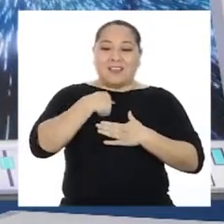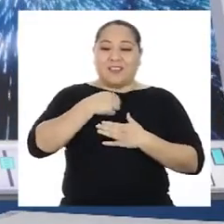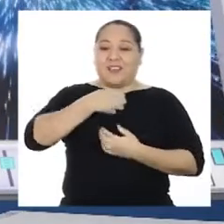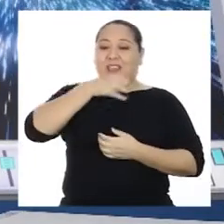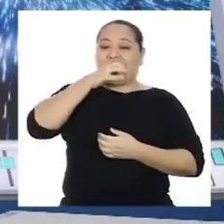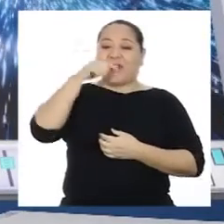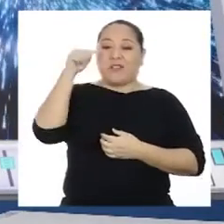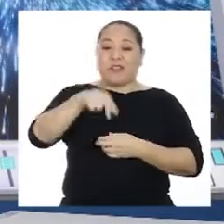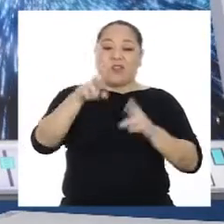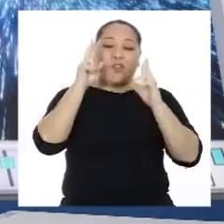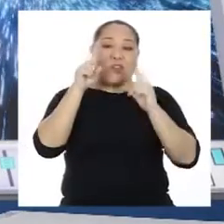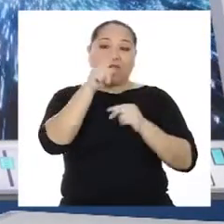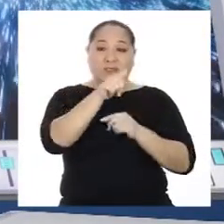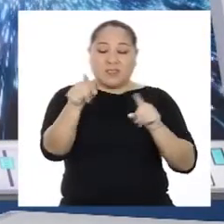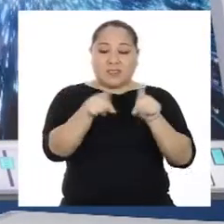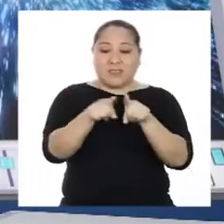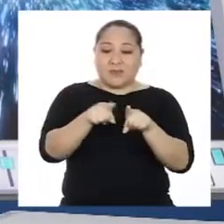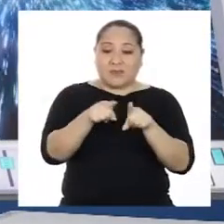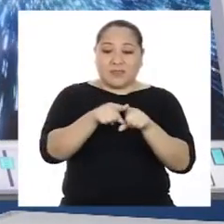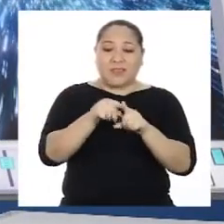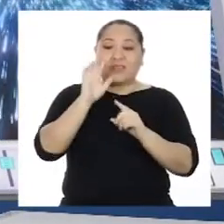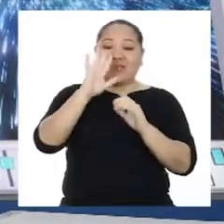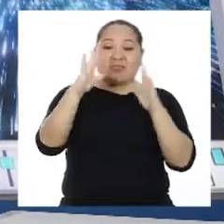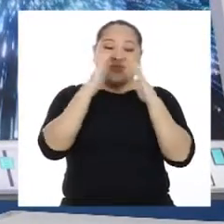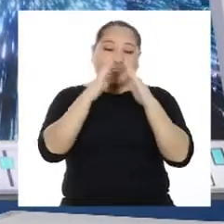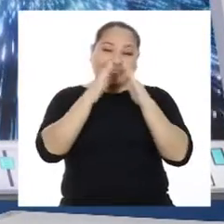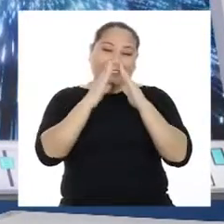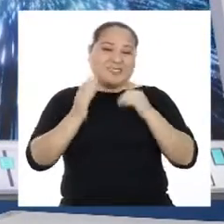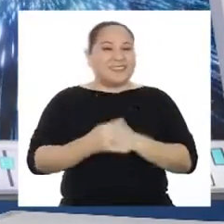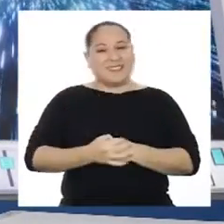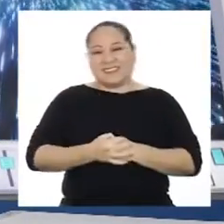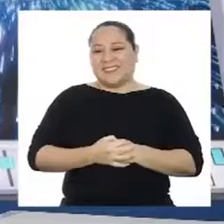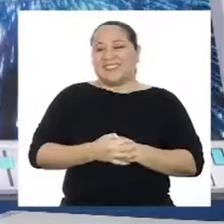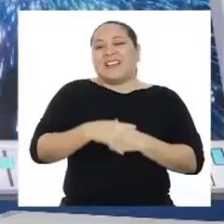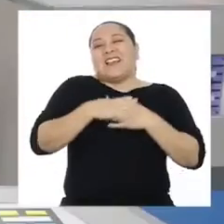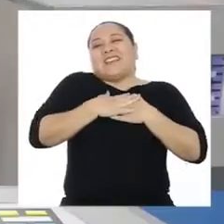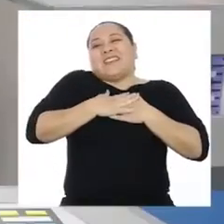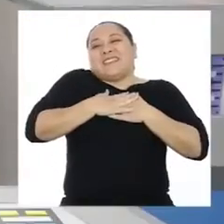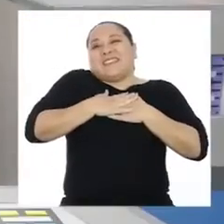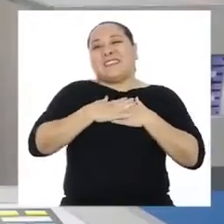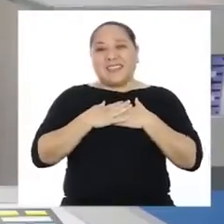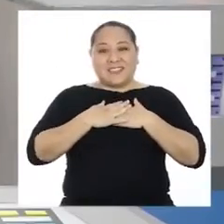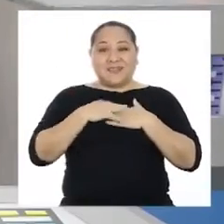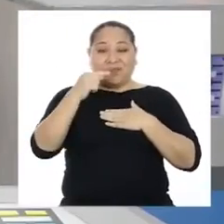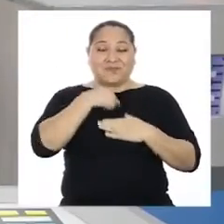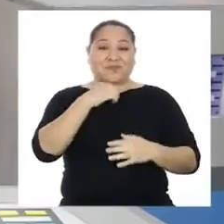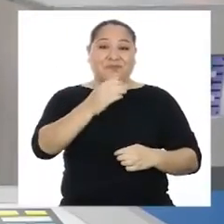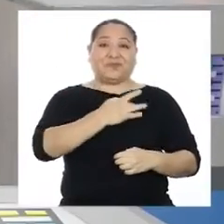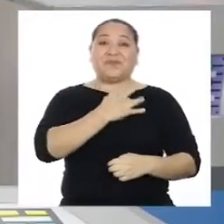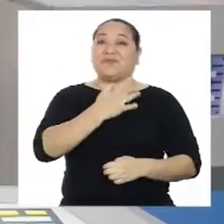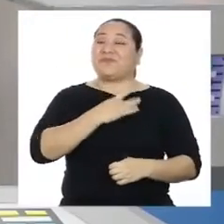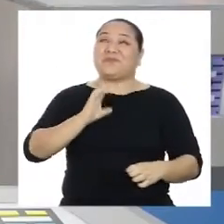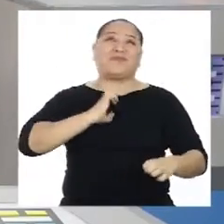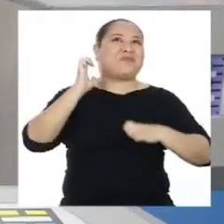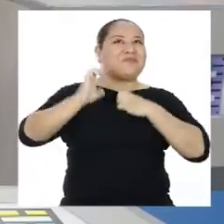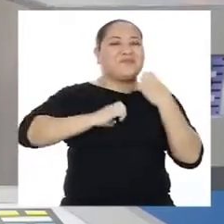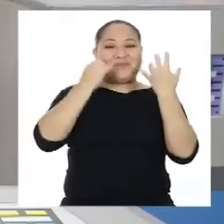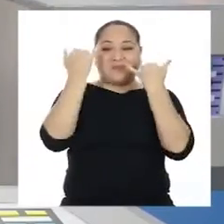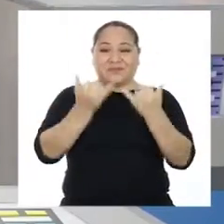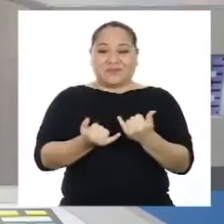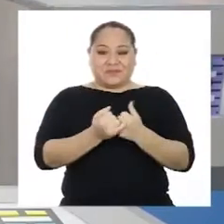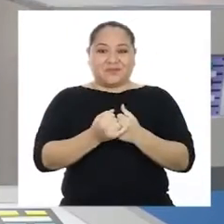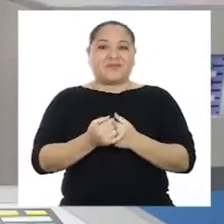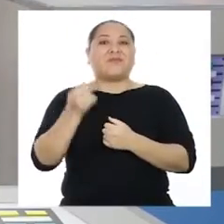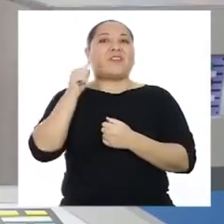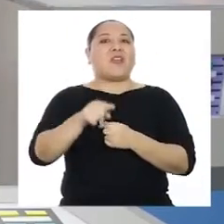Yo ya me hidraté. Espero que ustedes también lo hayan hecho en sus casas. Ah. Estoy muy emocionada.